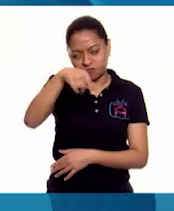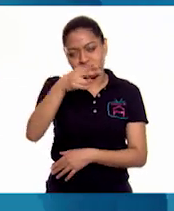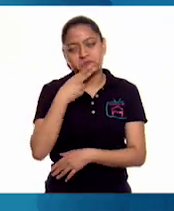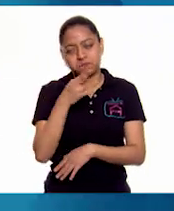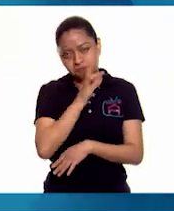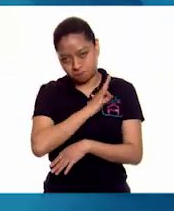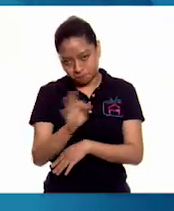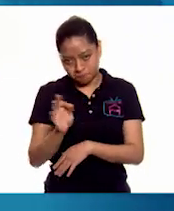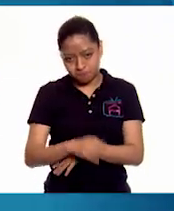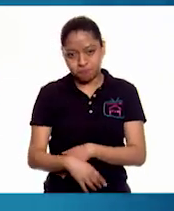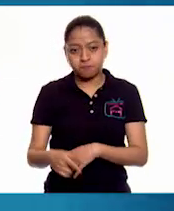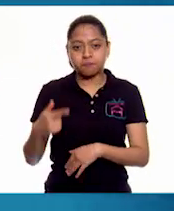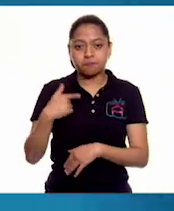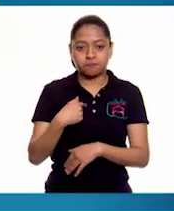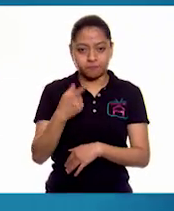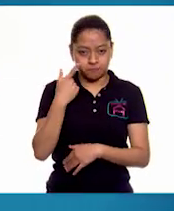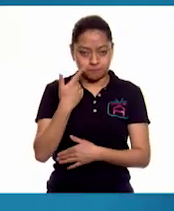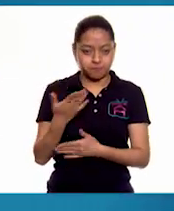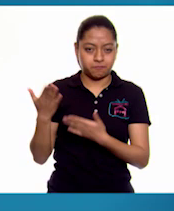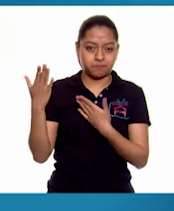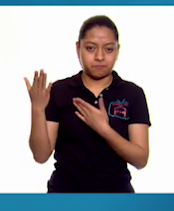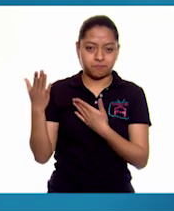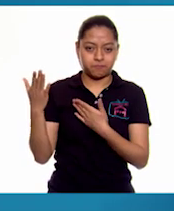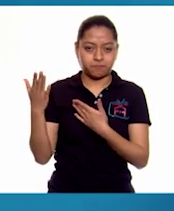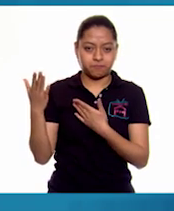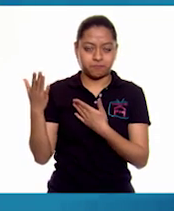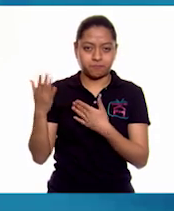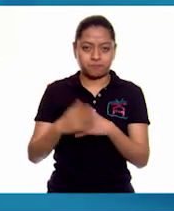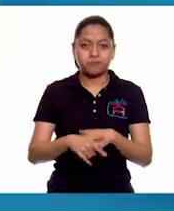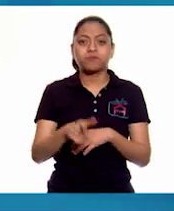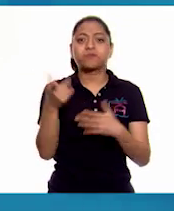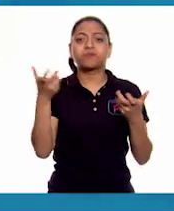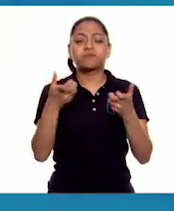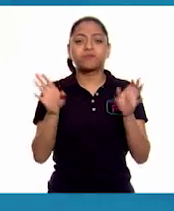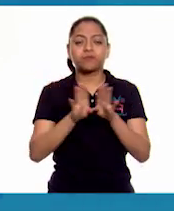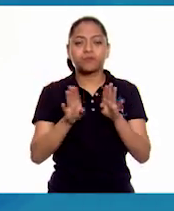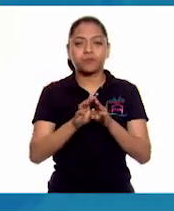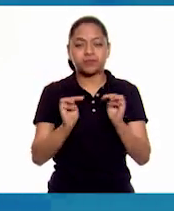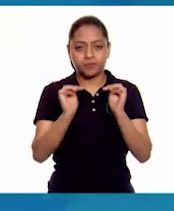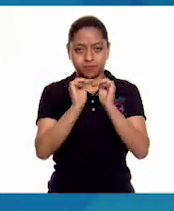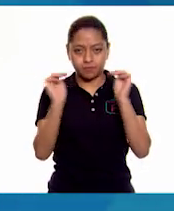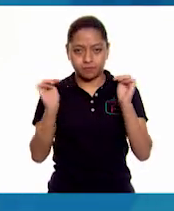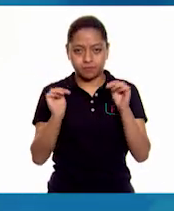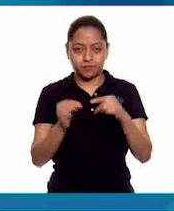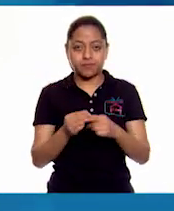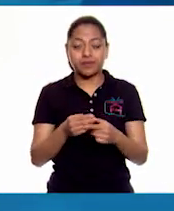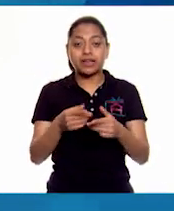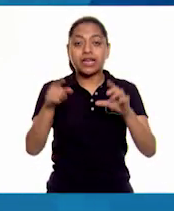tracé este círculo? Bueno, necesitamos la medida del radio,